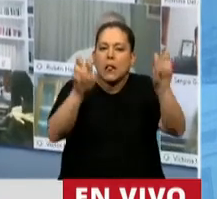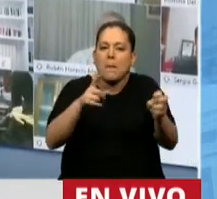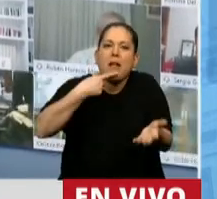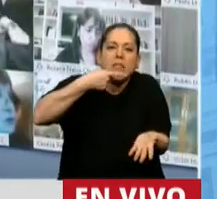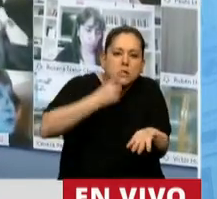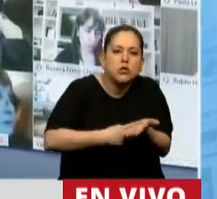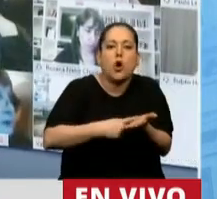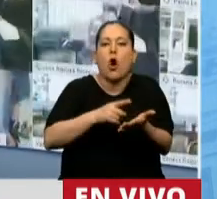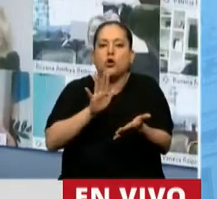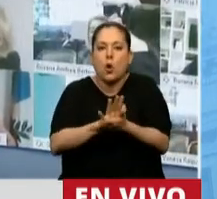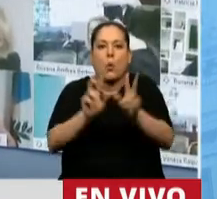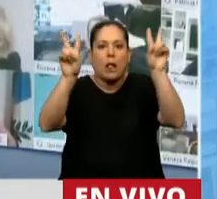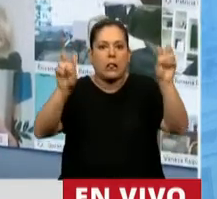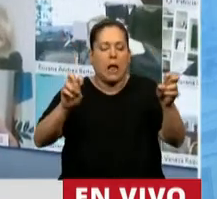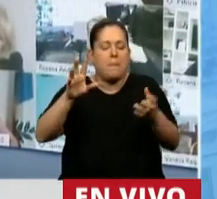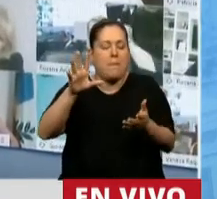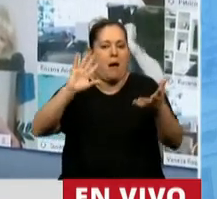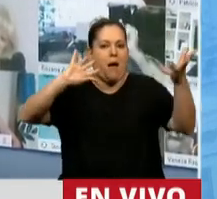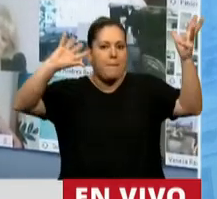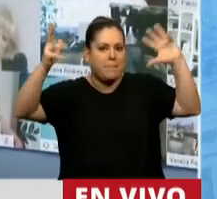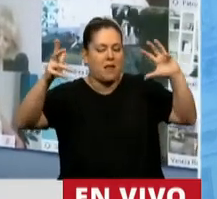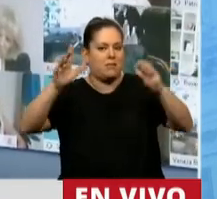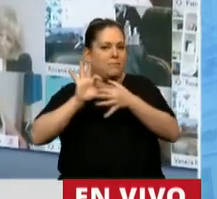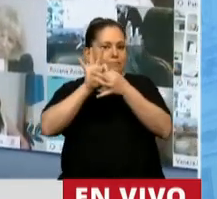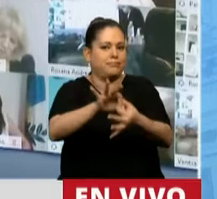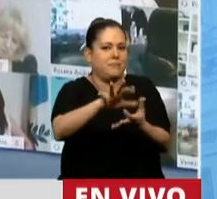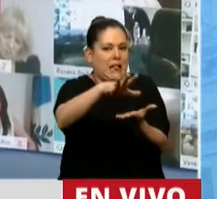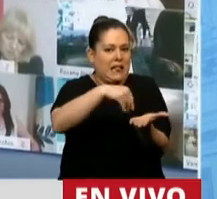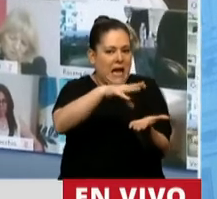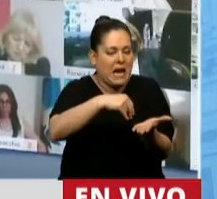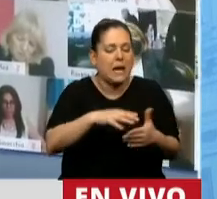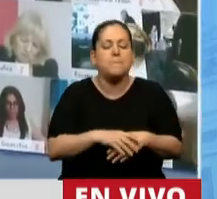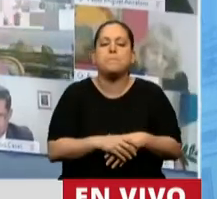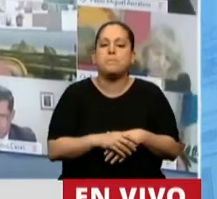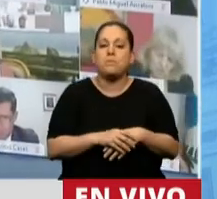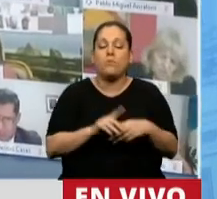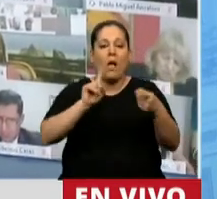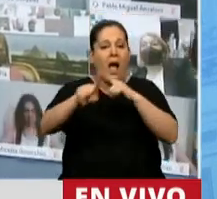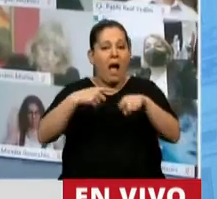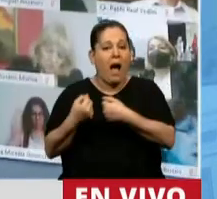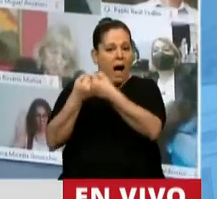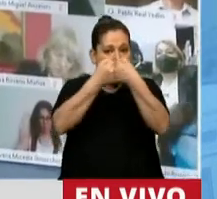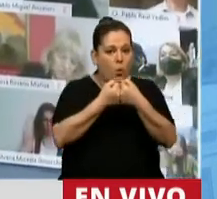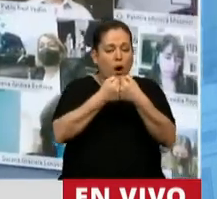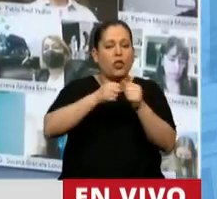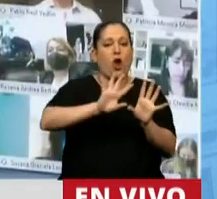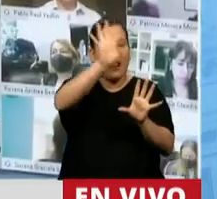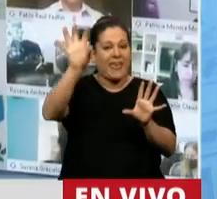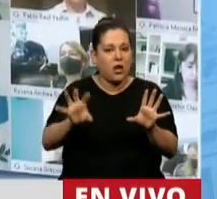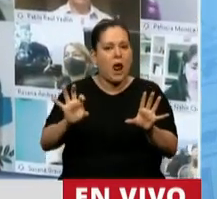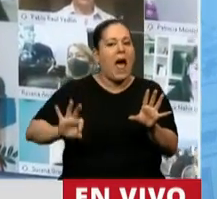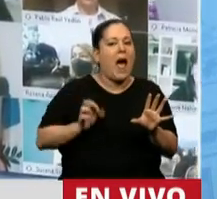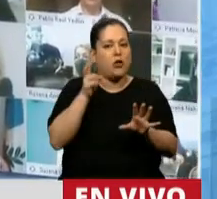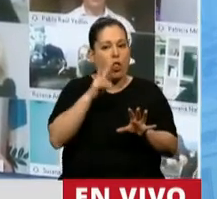con impacto sobre nuestra tierra. El presente acuerdo regional celebrado en 2018